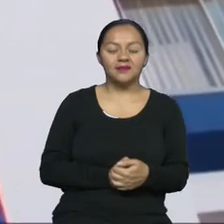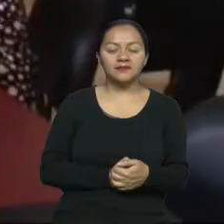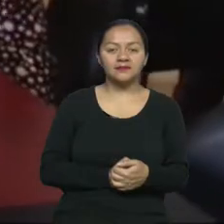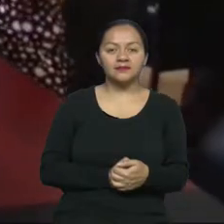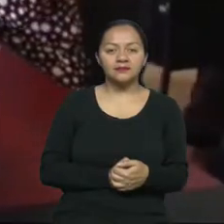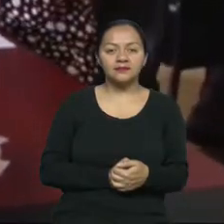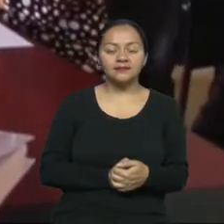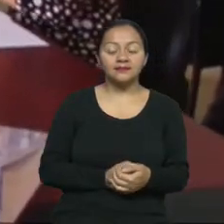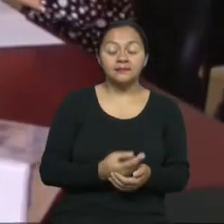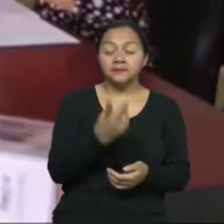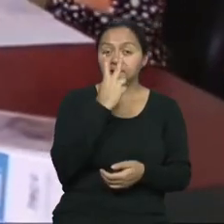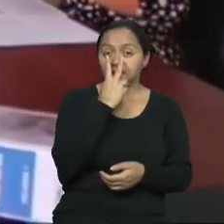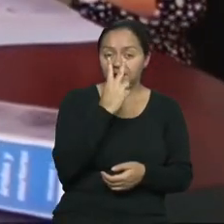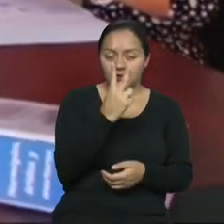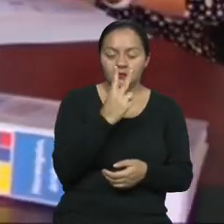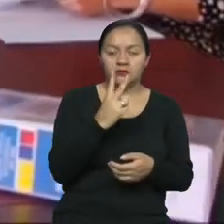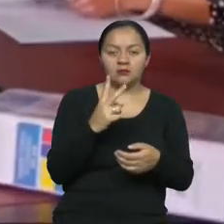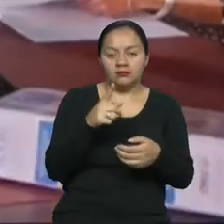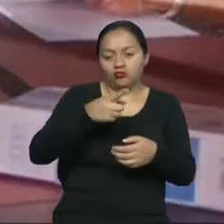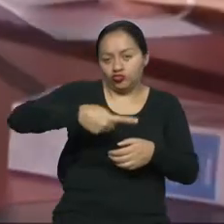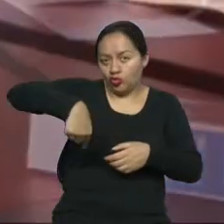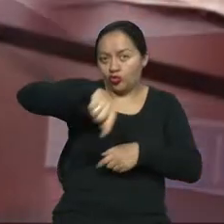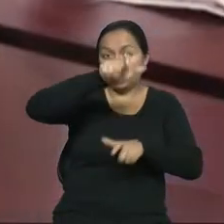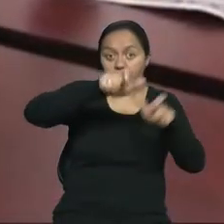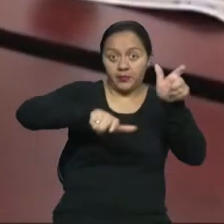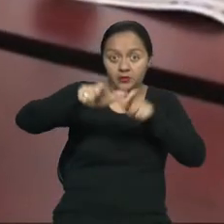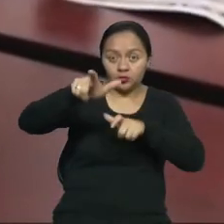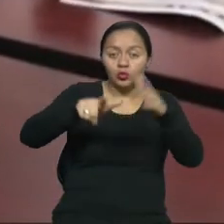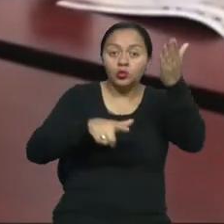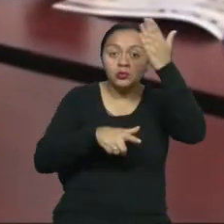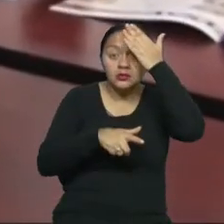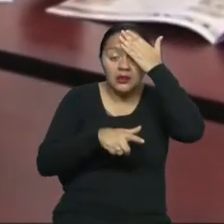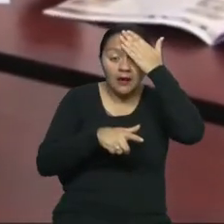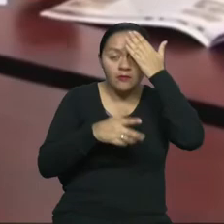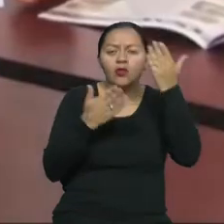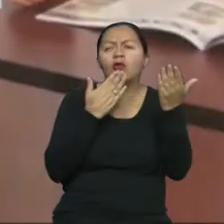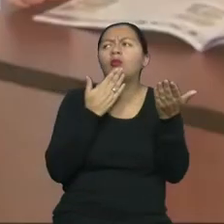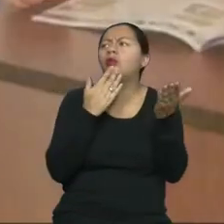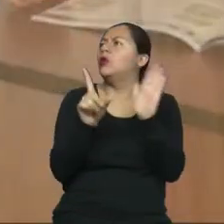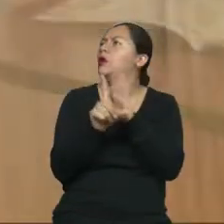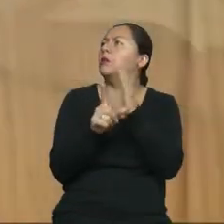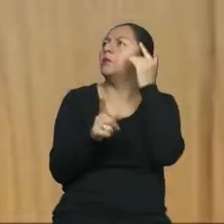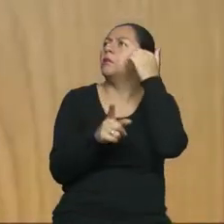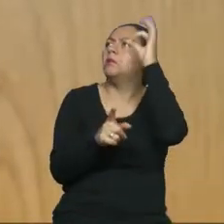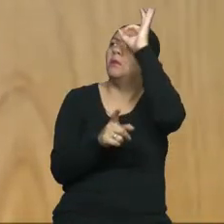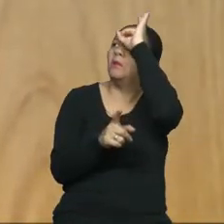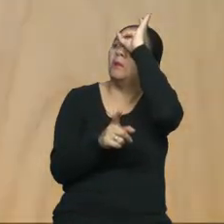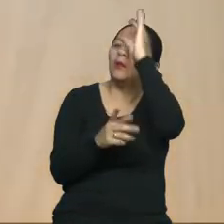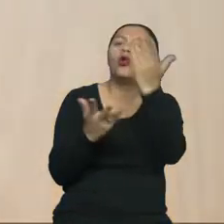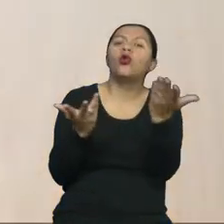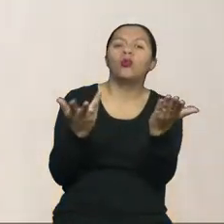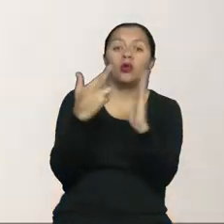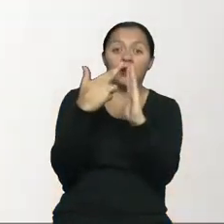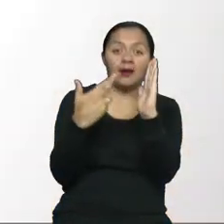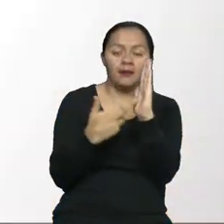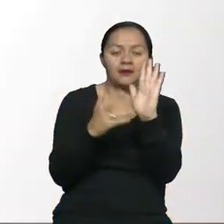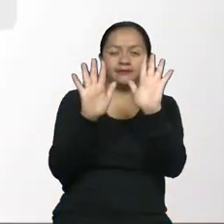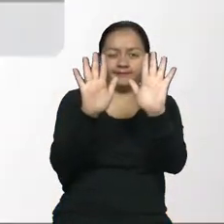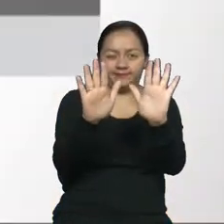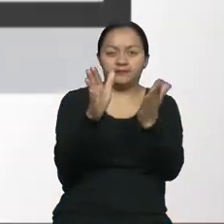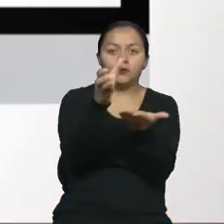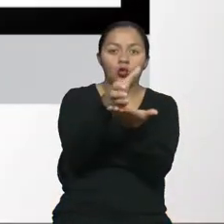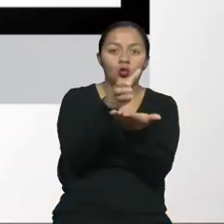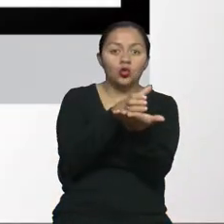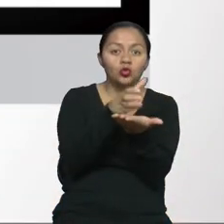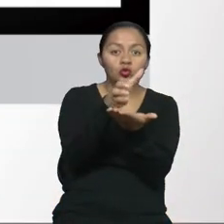Una de las herramientas con las que cuenta la ciudadanía para conocer las normas de accesibilidad para personas con discapacidad es el curso de